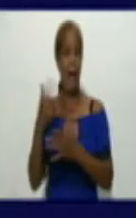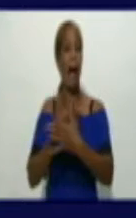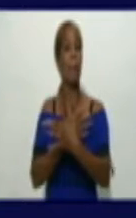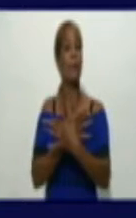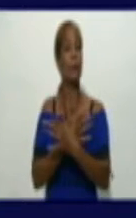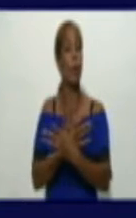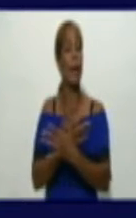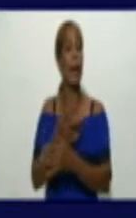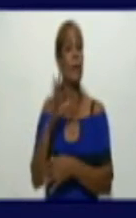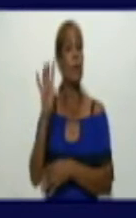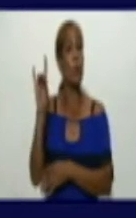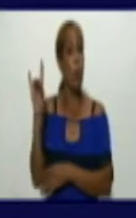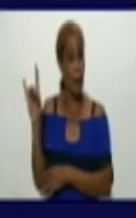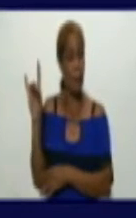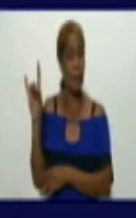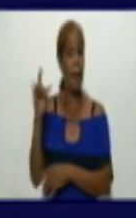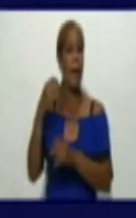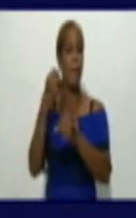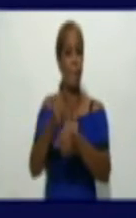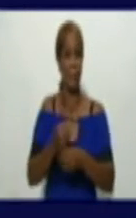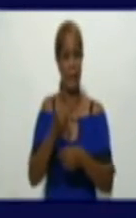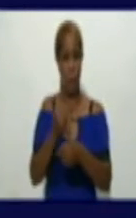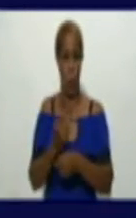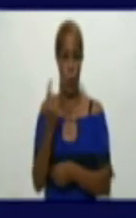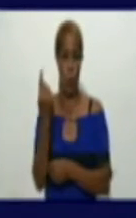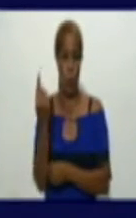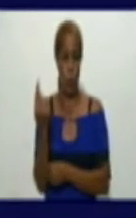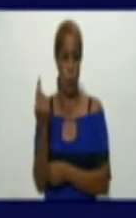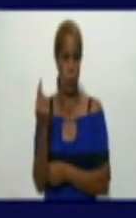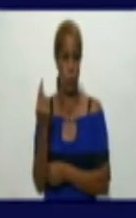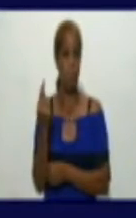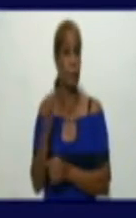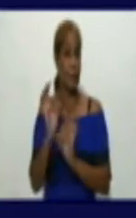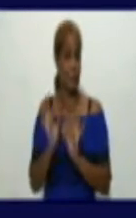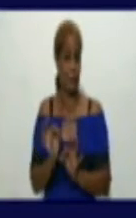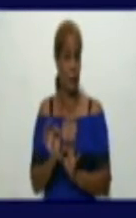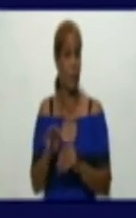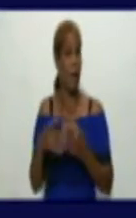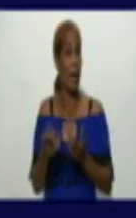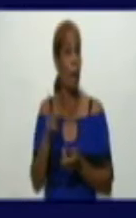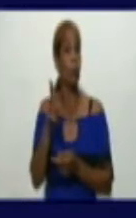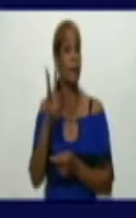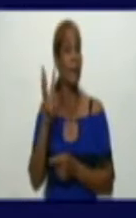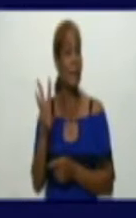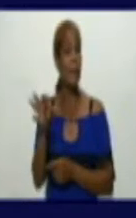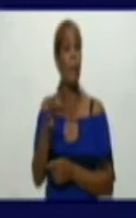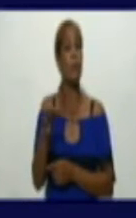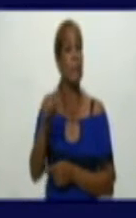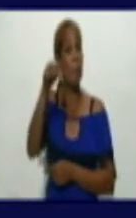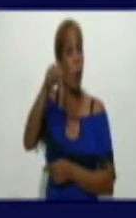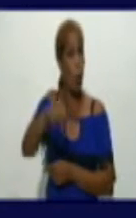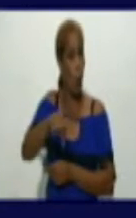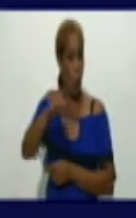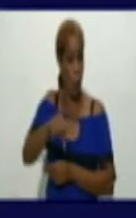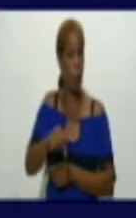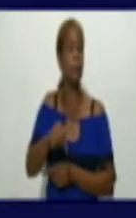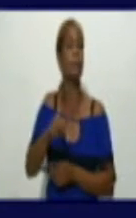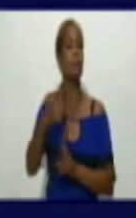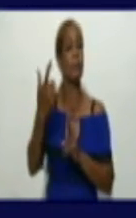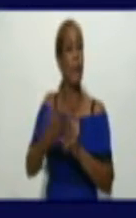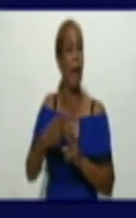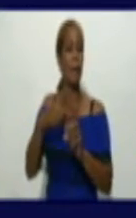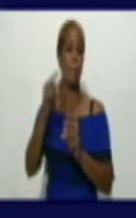Como escuchamos, en los 13 municipios hoy de la provincia se